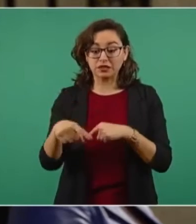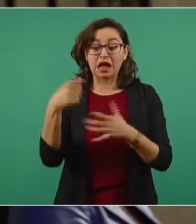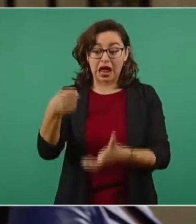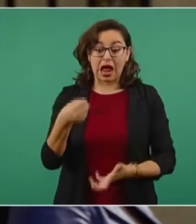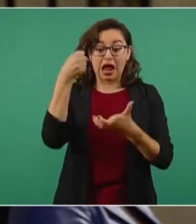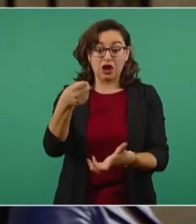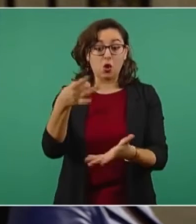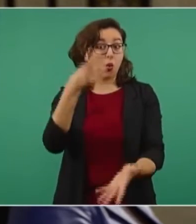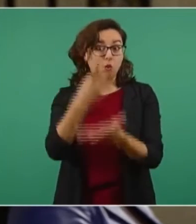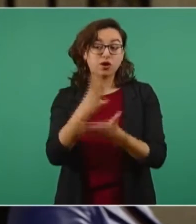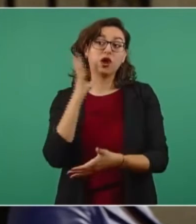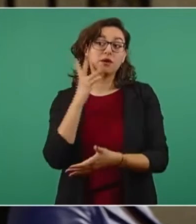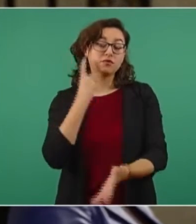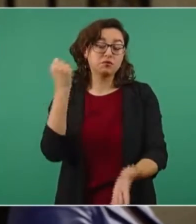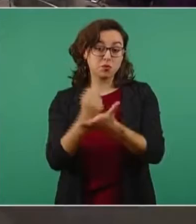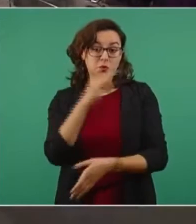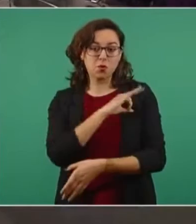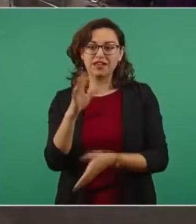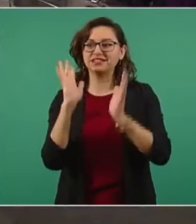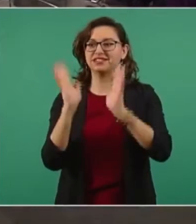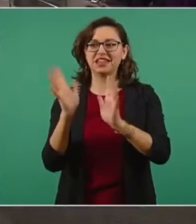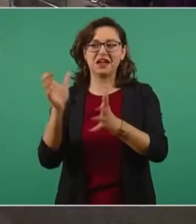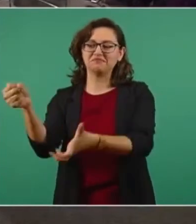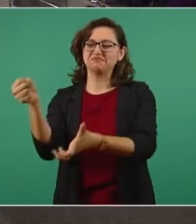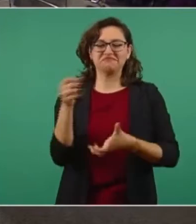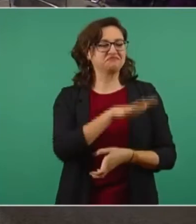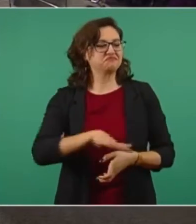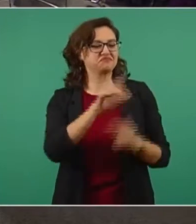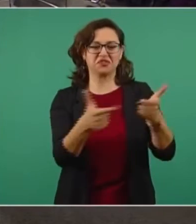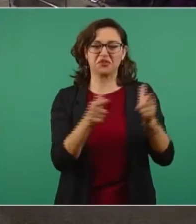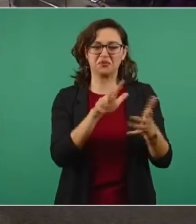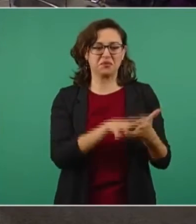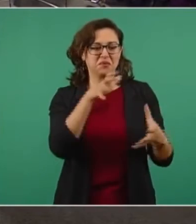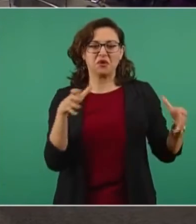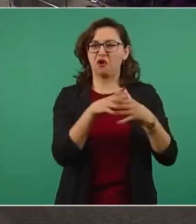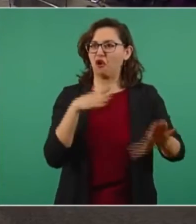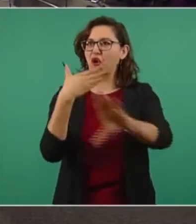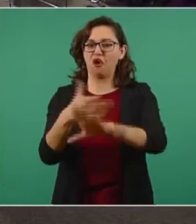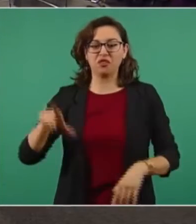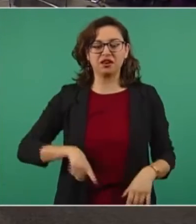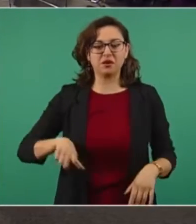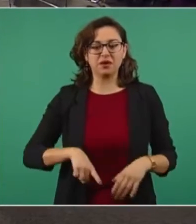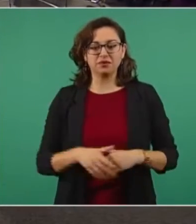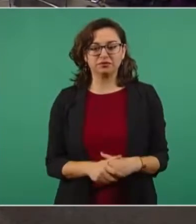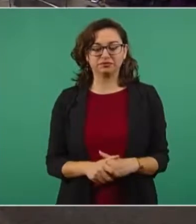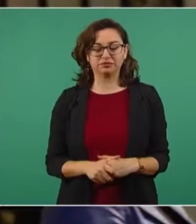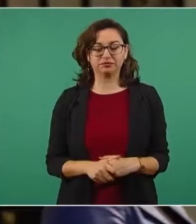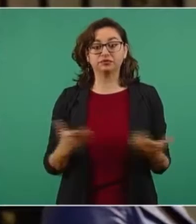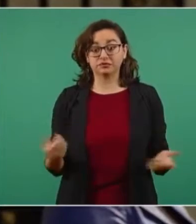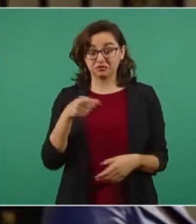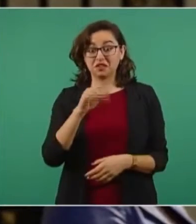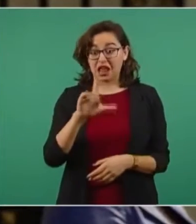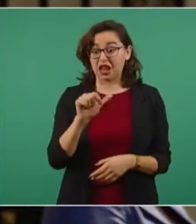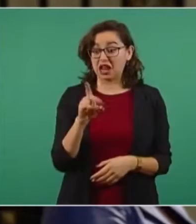prerrogativa de la Cámara de Diputados quedaría en manos de la oposición. Ese es el audio. ¿Qué opinión tiene usted respecto a